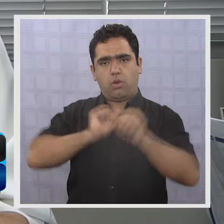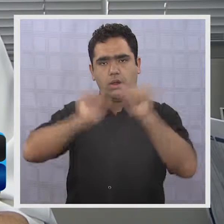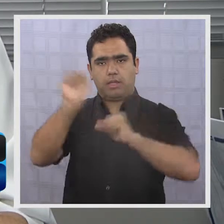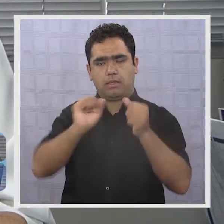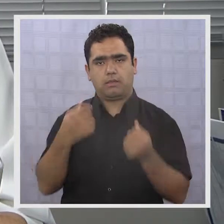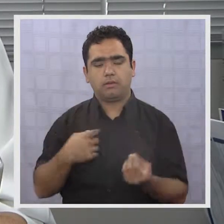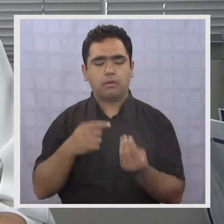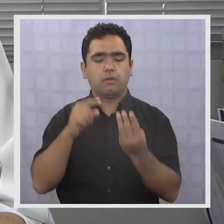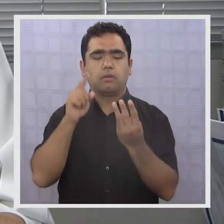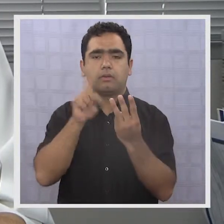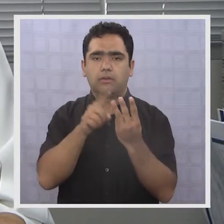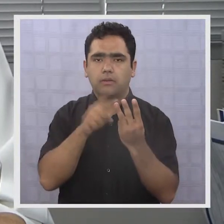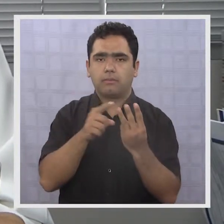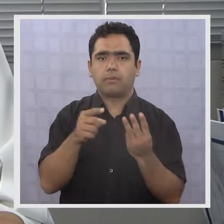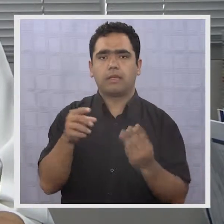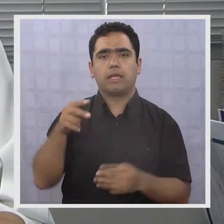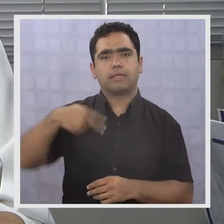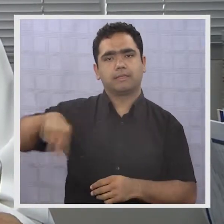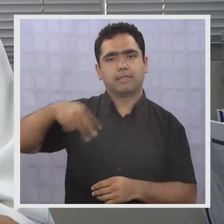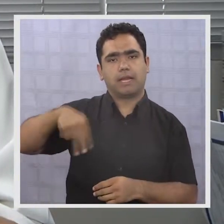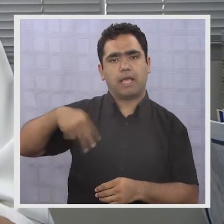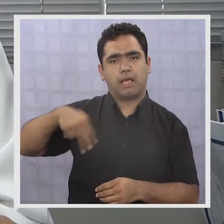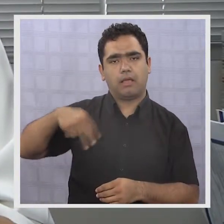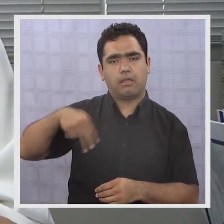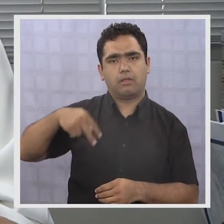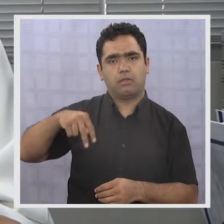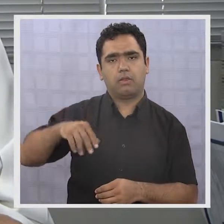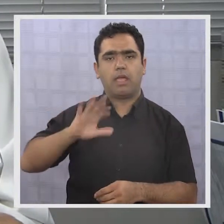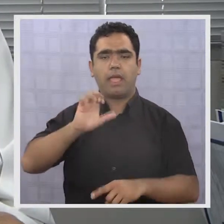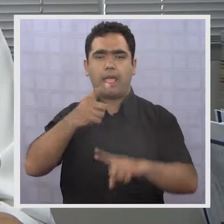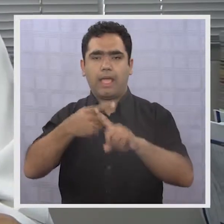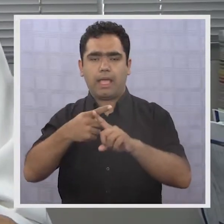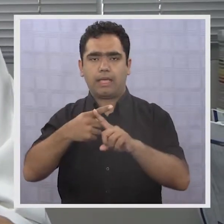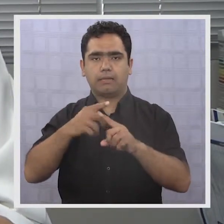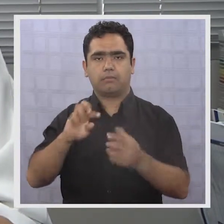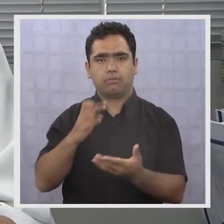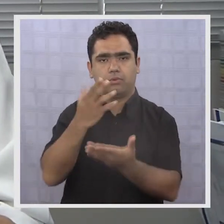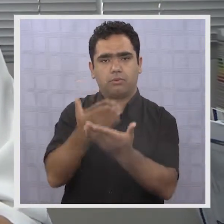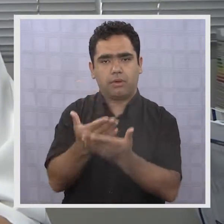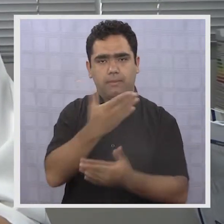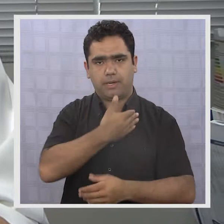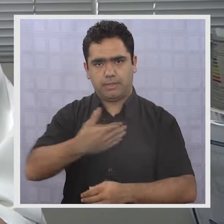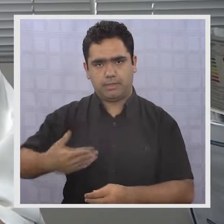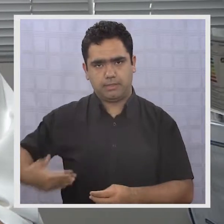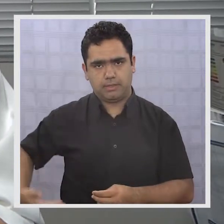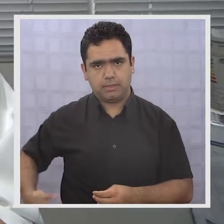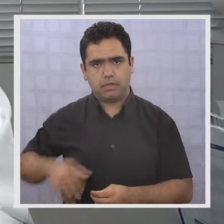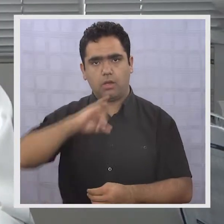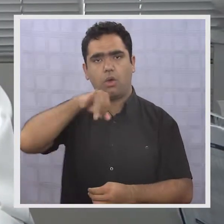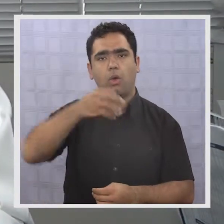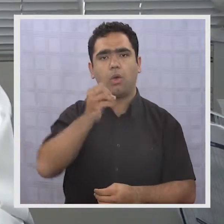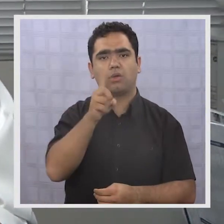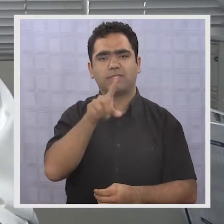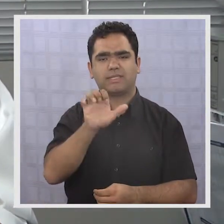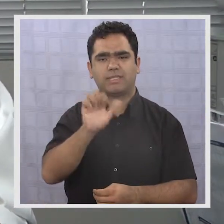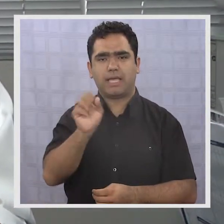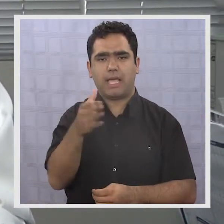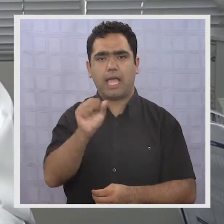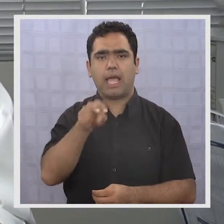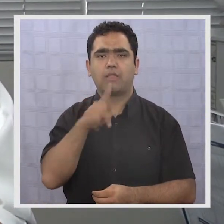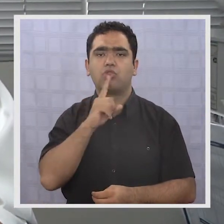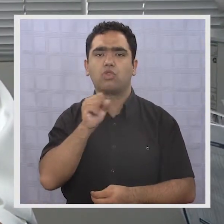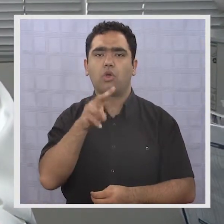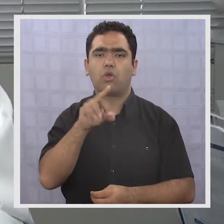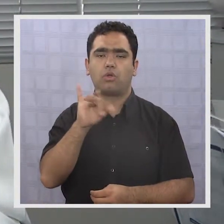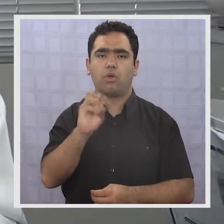estuvo también nuestro senador y ex precandidato presidencial José Antonio Gómez y